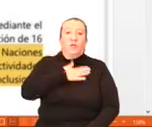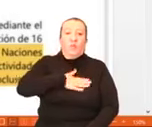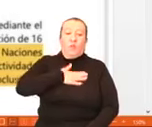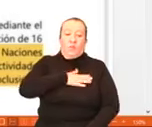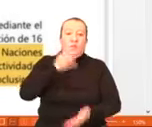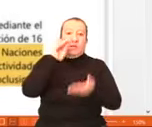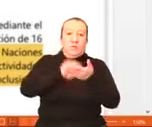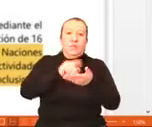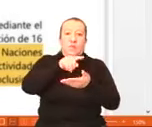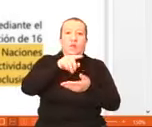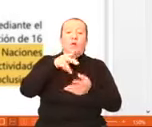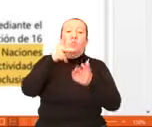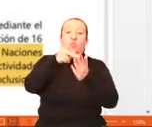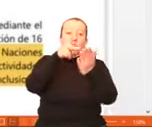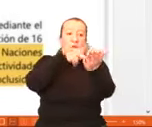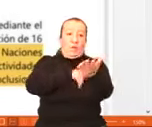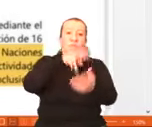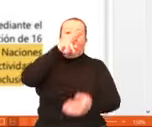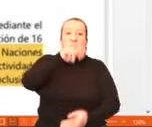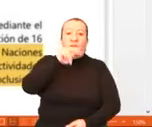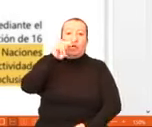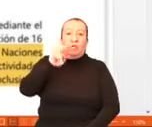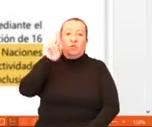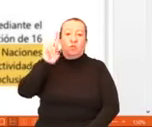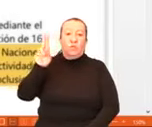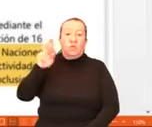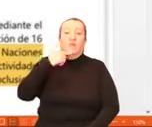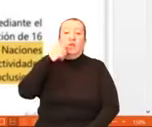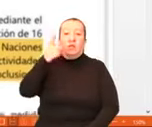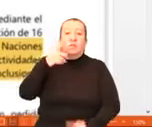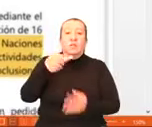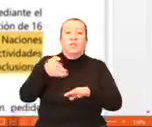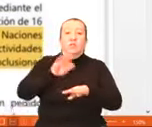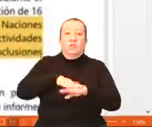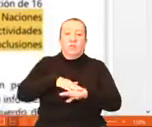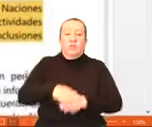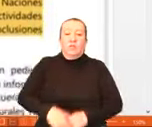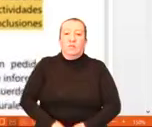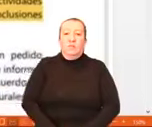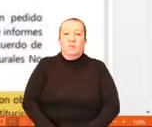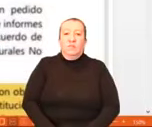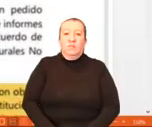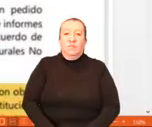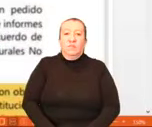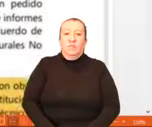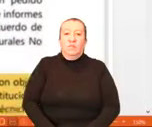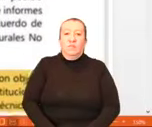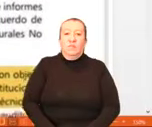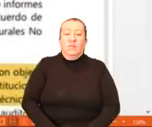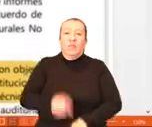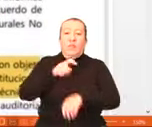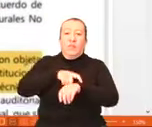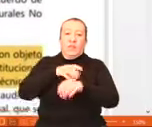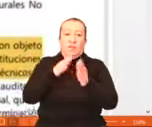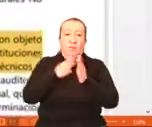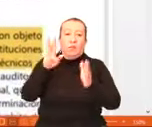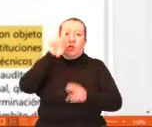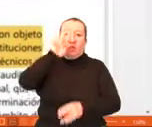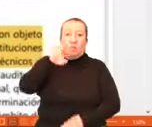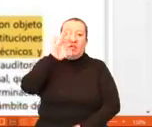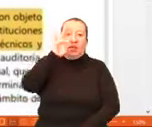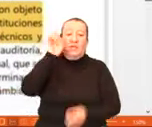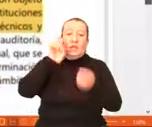el programa de Naciones Unidas desarrolla preparado otros estudios con relación a las actividades contractuales del huerto ecuatoriano durante el periodo 2007-2017,